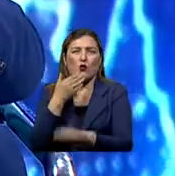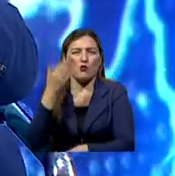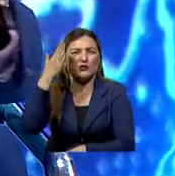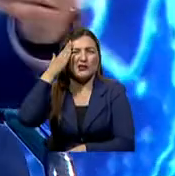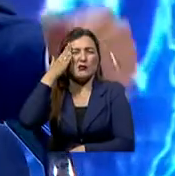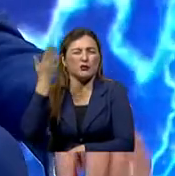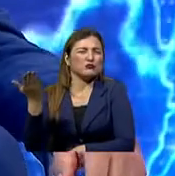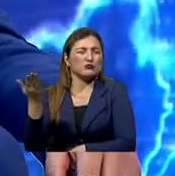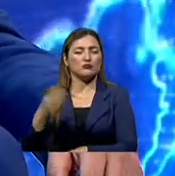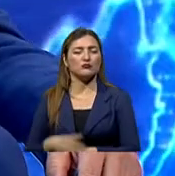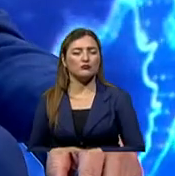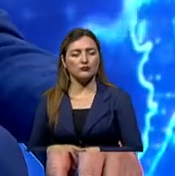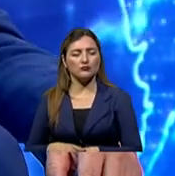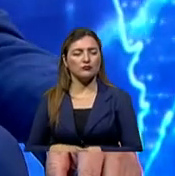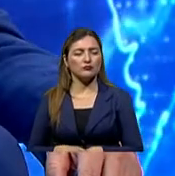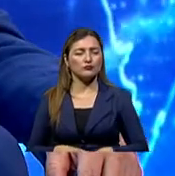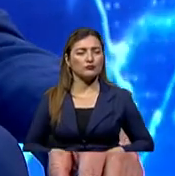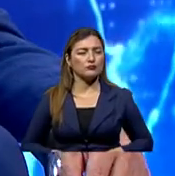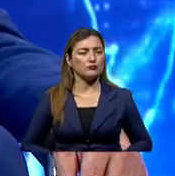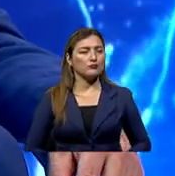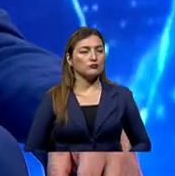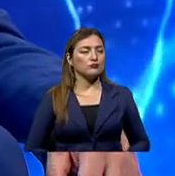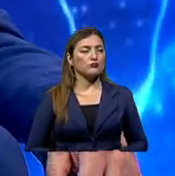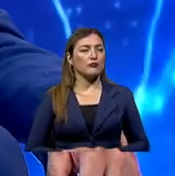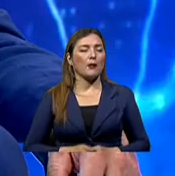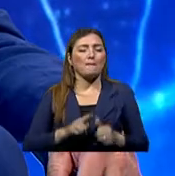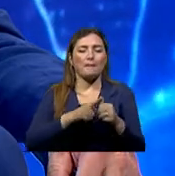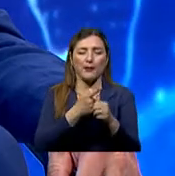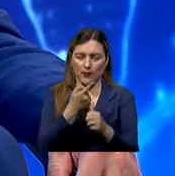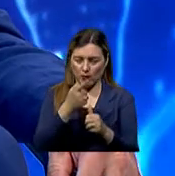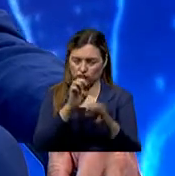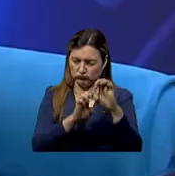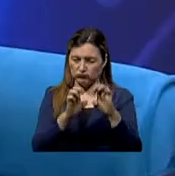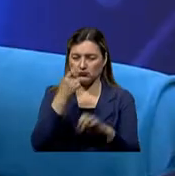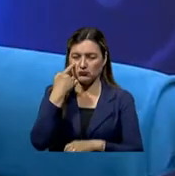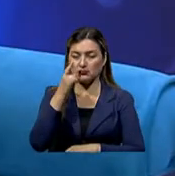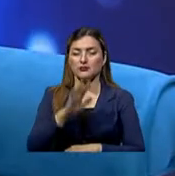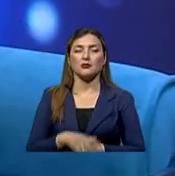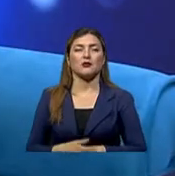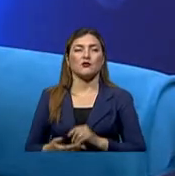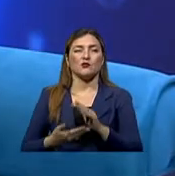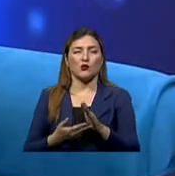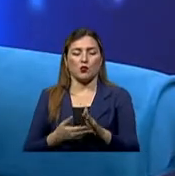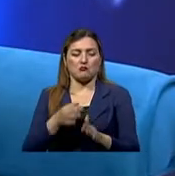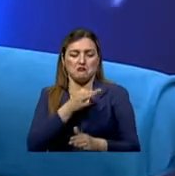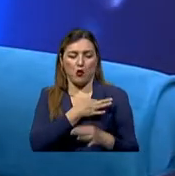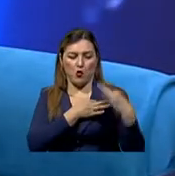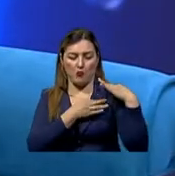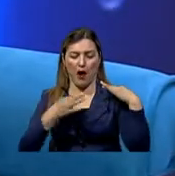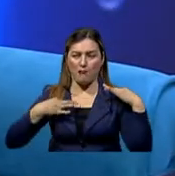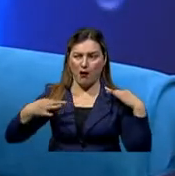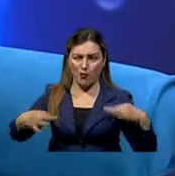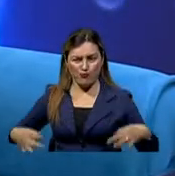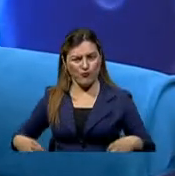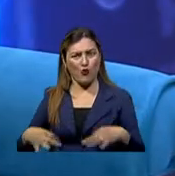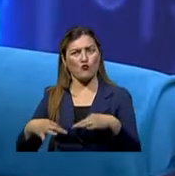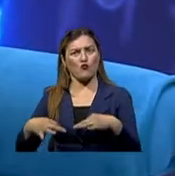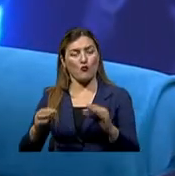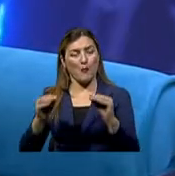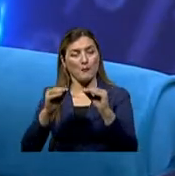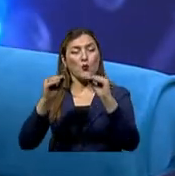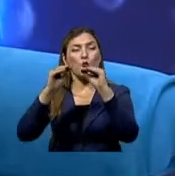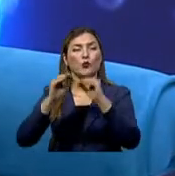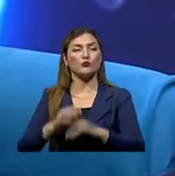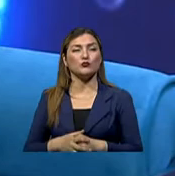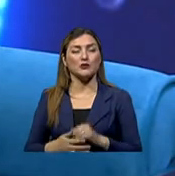realmente es algo de preocupación? Lo primero que hay que tener en cuenta es saber, si yo tengo muchos lunares, si me he visto en el cuerpo de lunares y es verdad